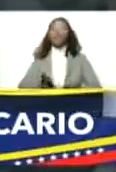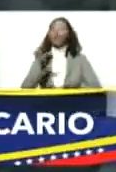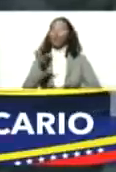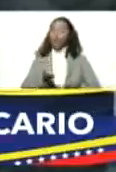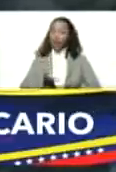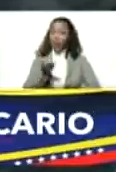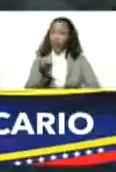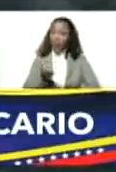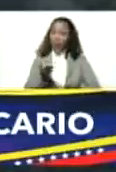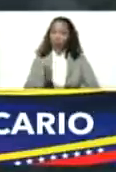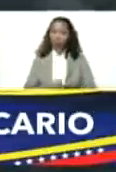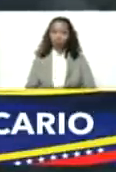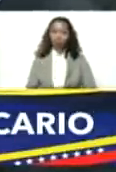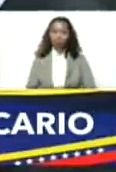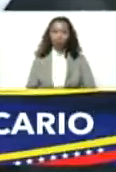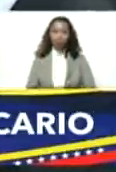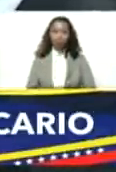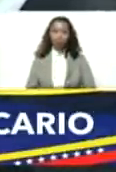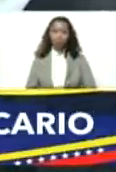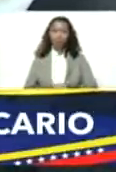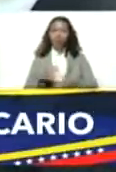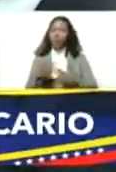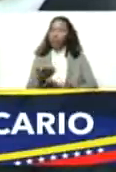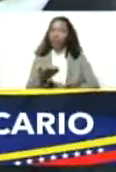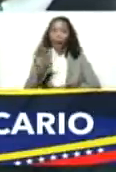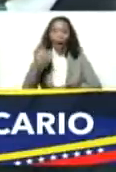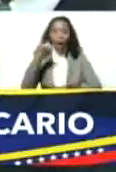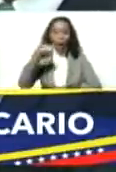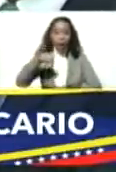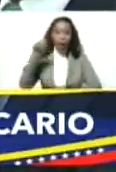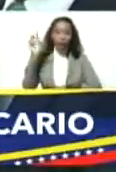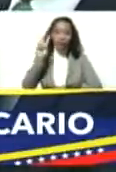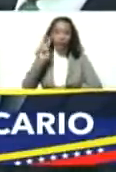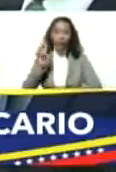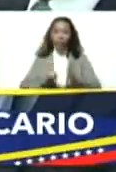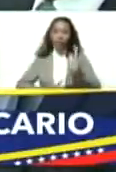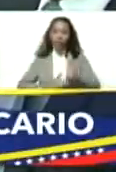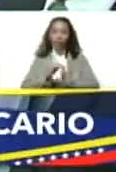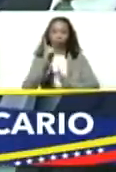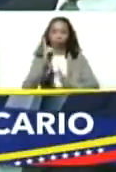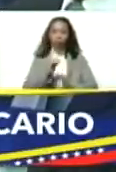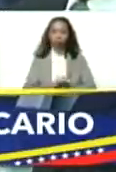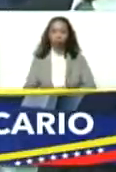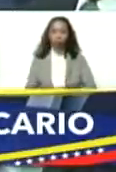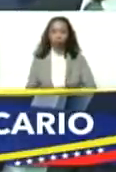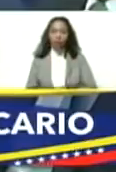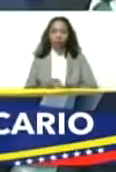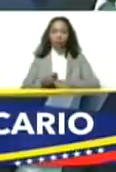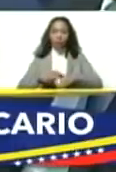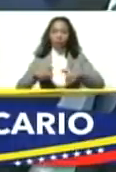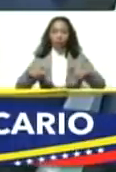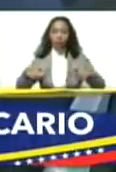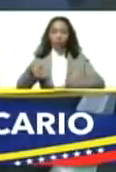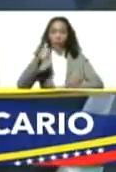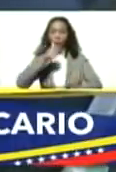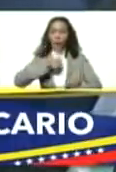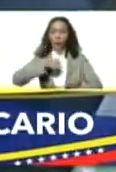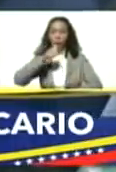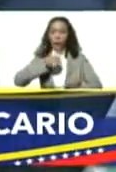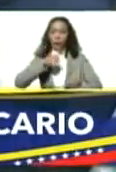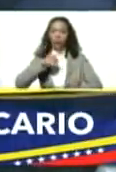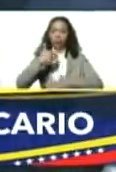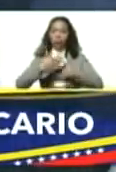que tiene para Venezuela el desarrollo y el crecimiento sostenible,